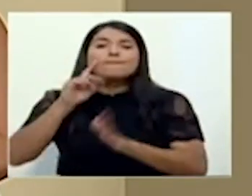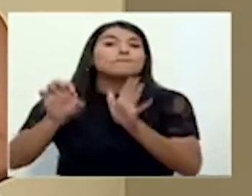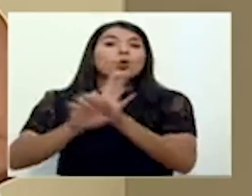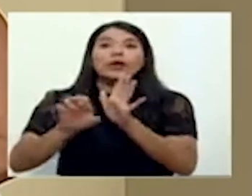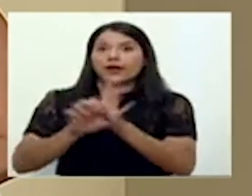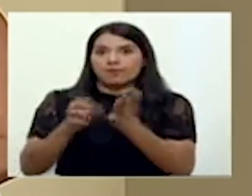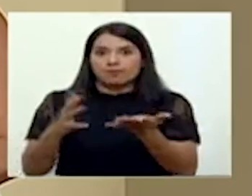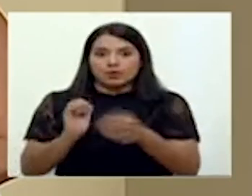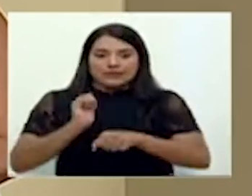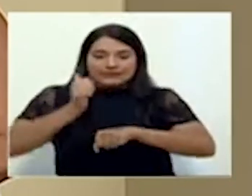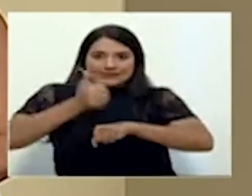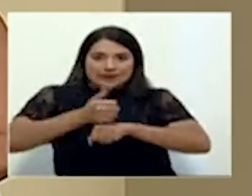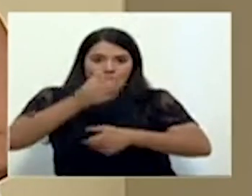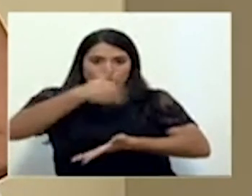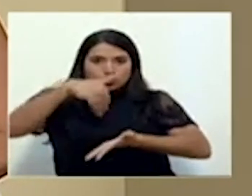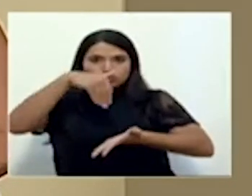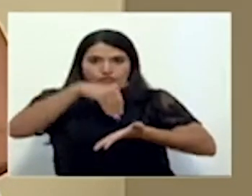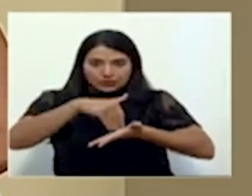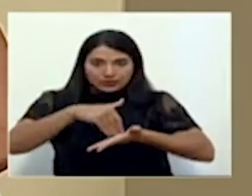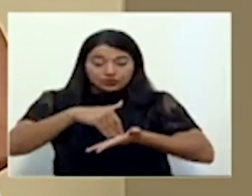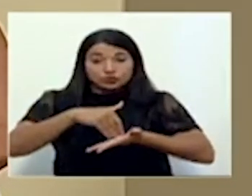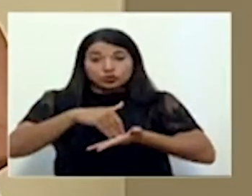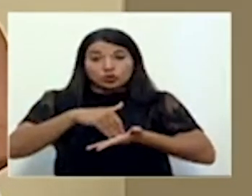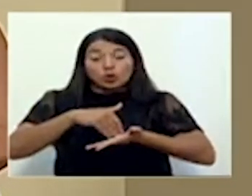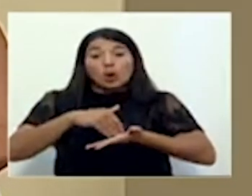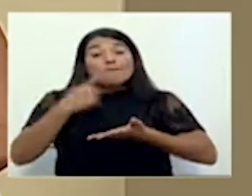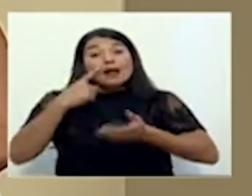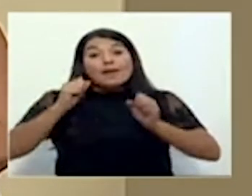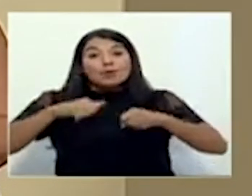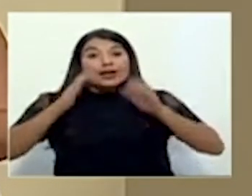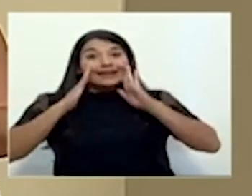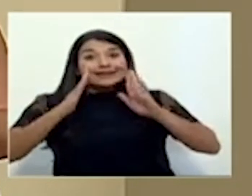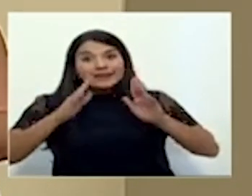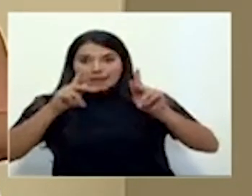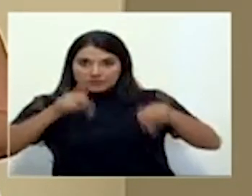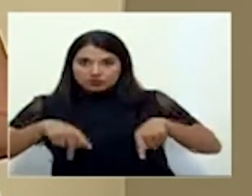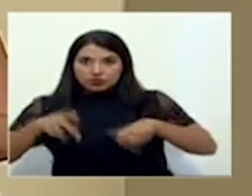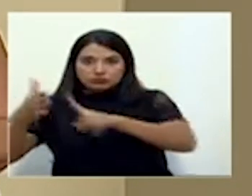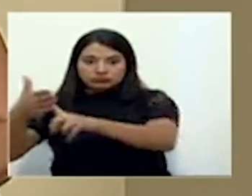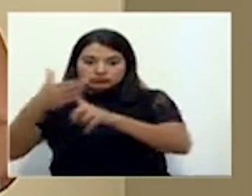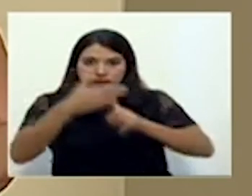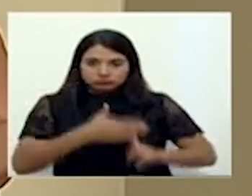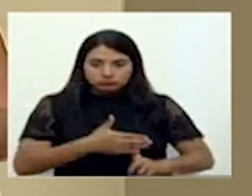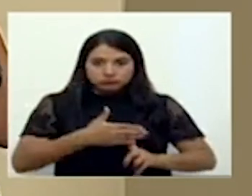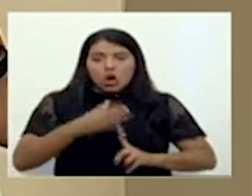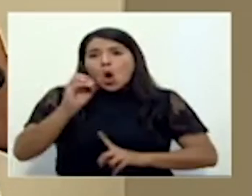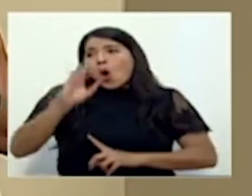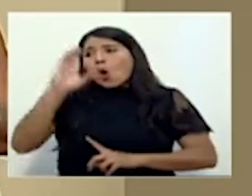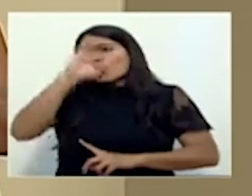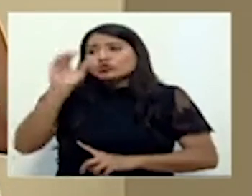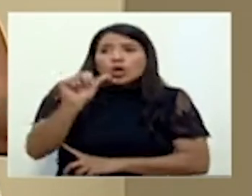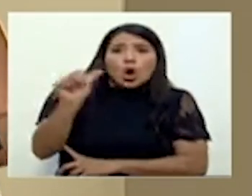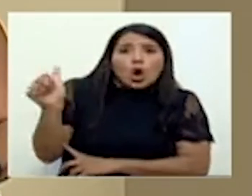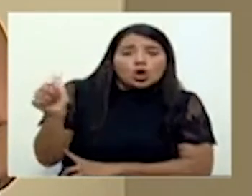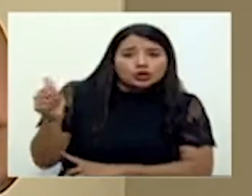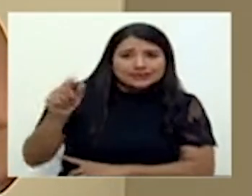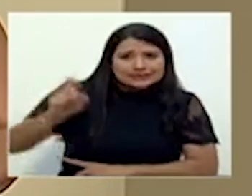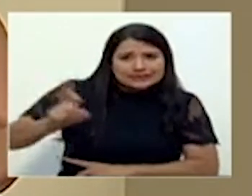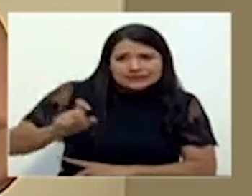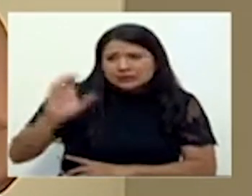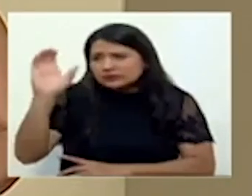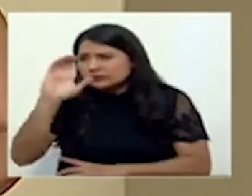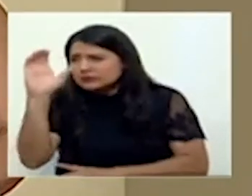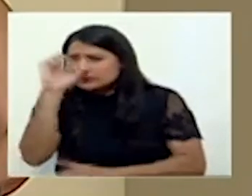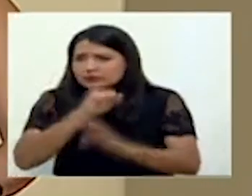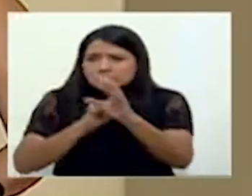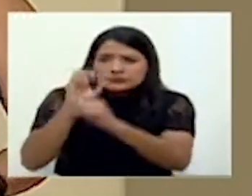ante posibles espacios donde se podrían ubicar. E igualmente ir buscando esas necesidades o ir identificando esas necesidades